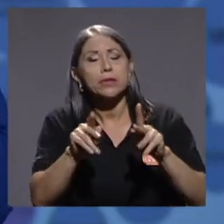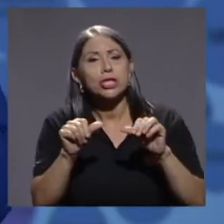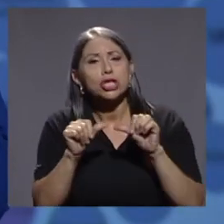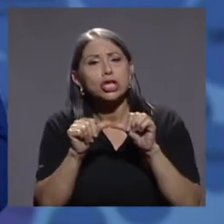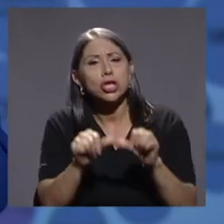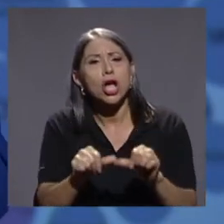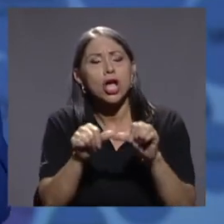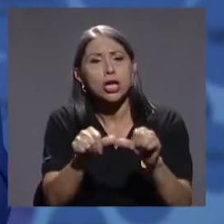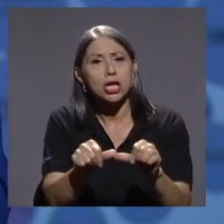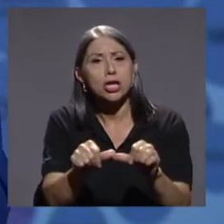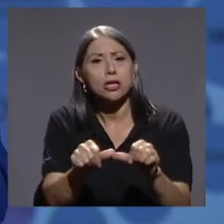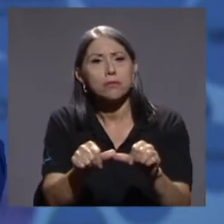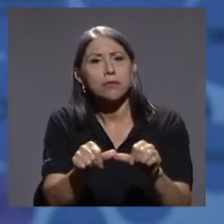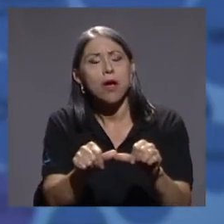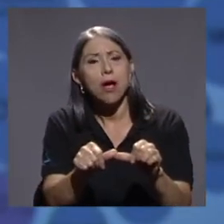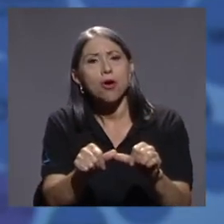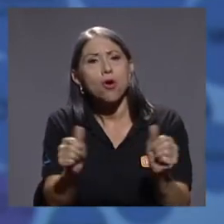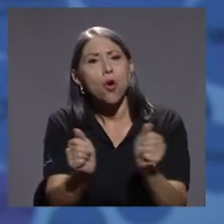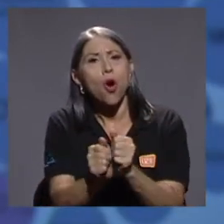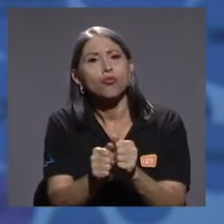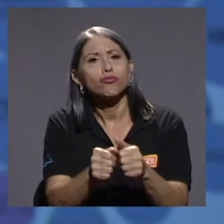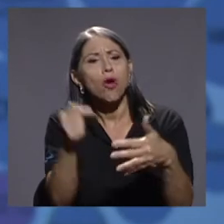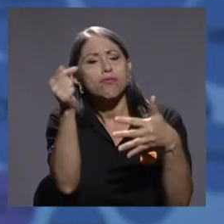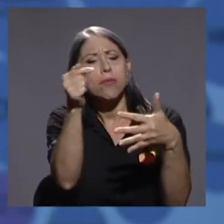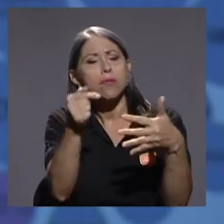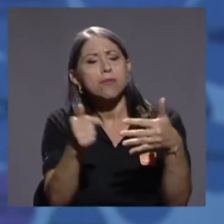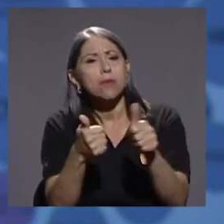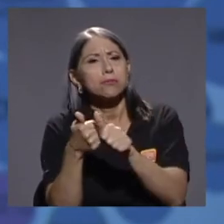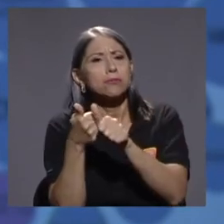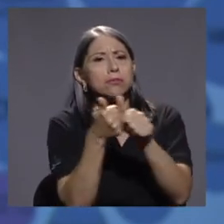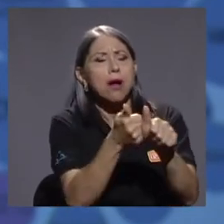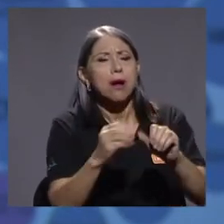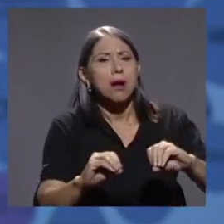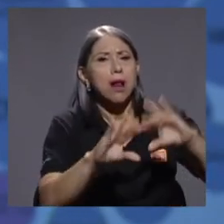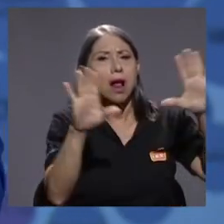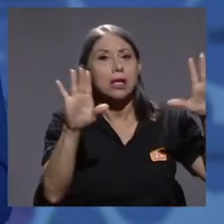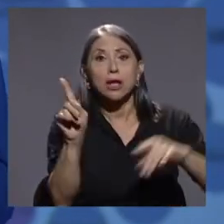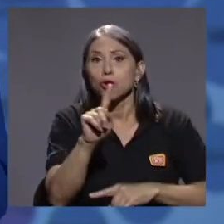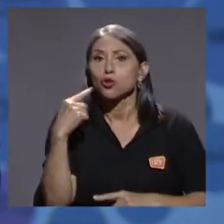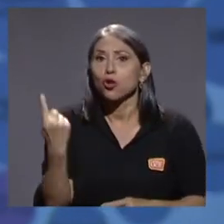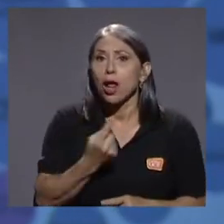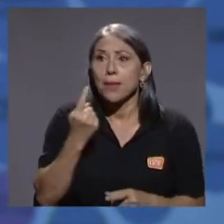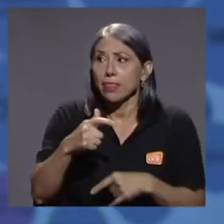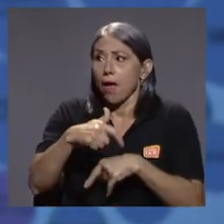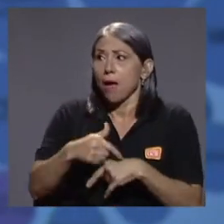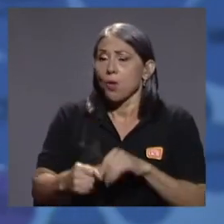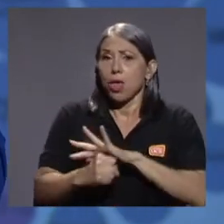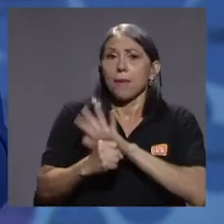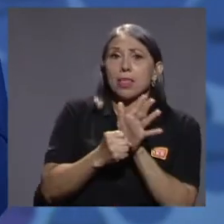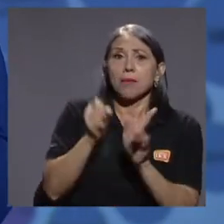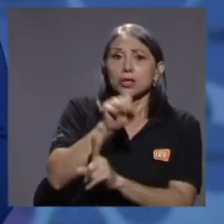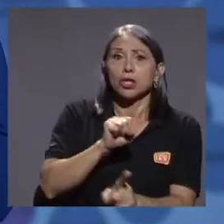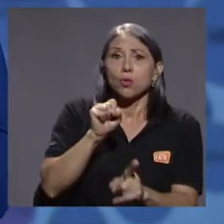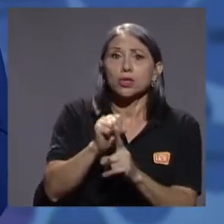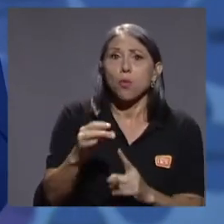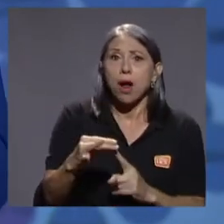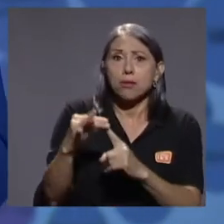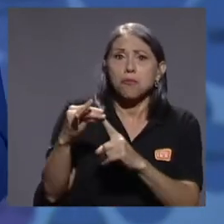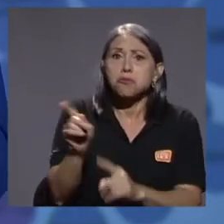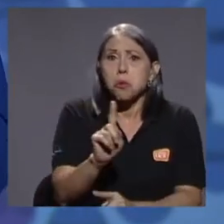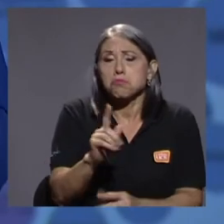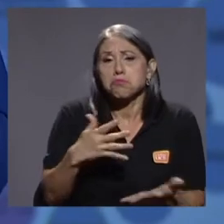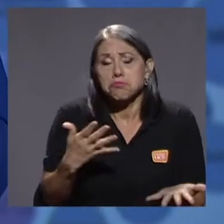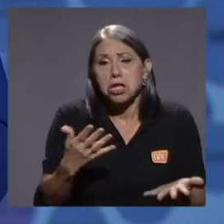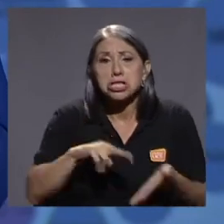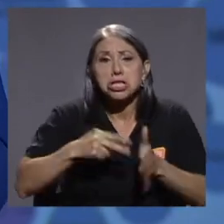seguir indicaciones claras porque no solo estamos en época de pandemia por una situación particular, es que la vida continúa, aunque